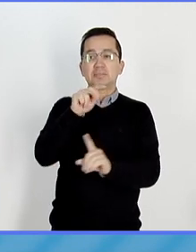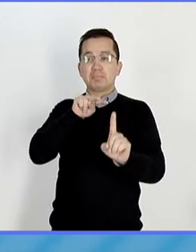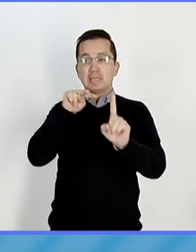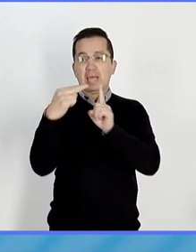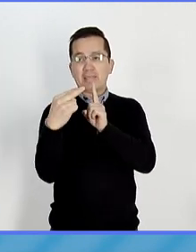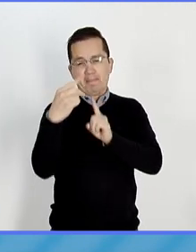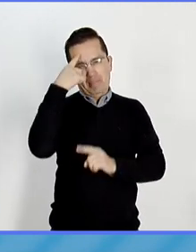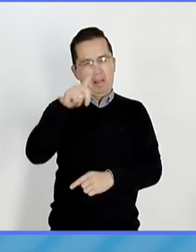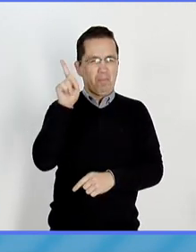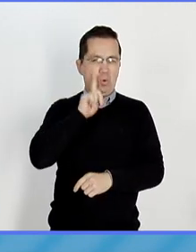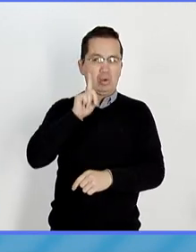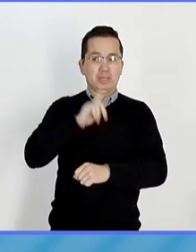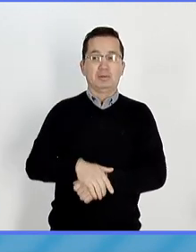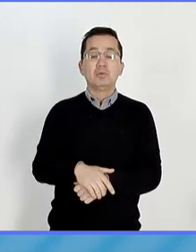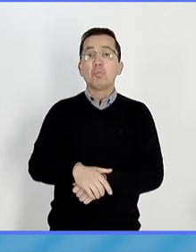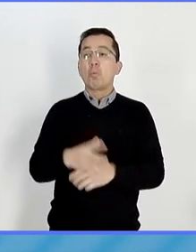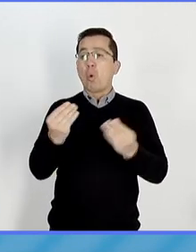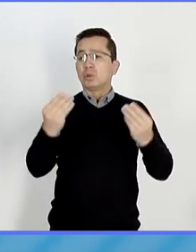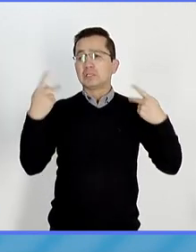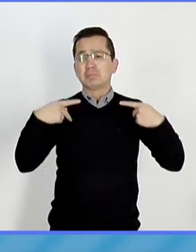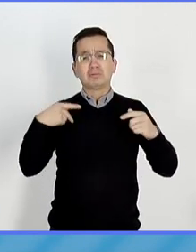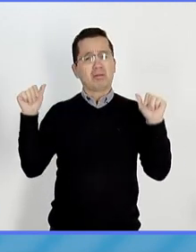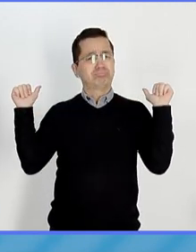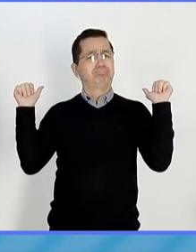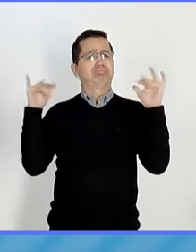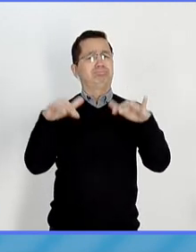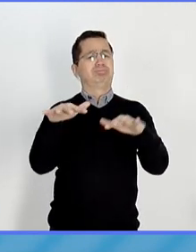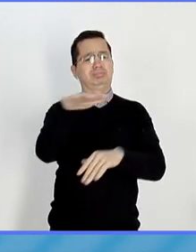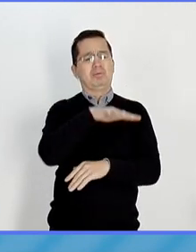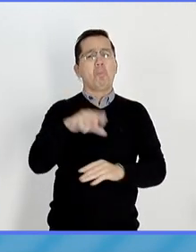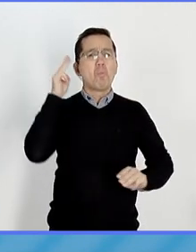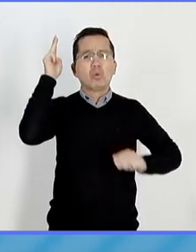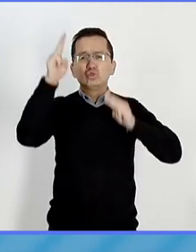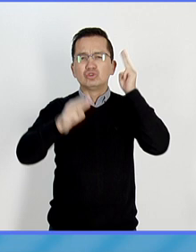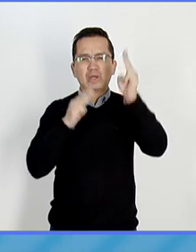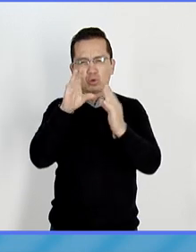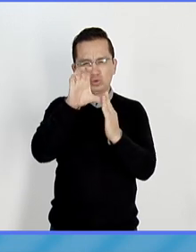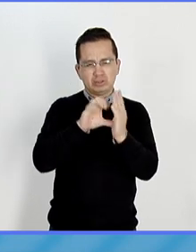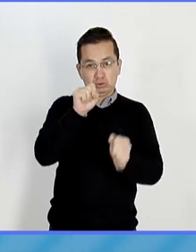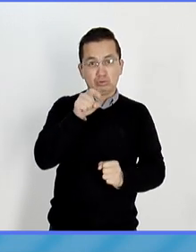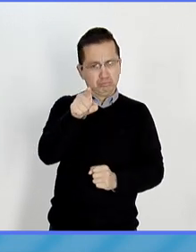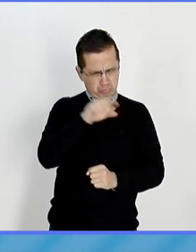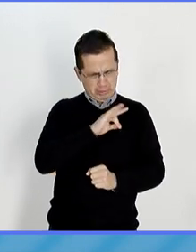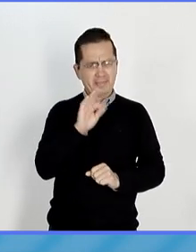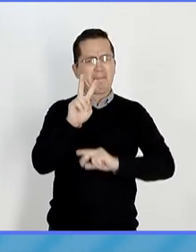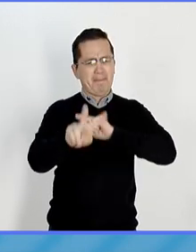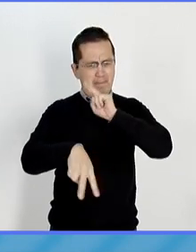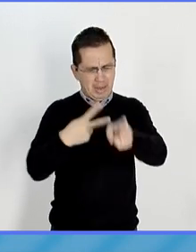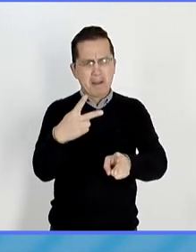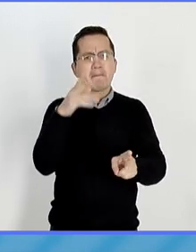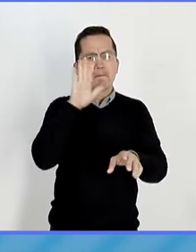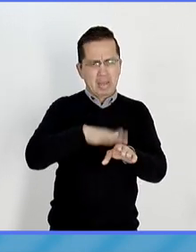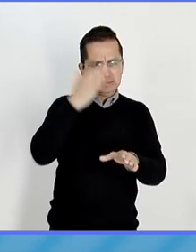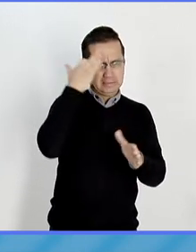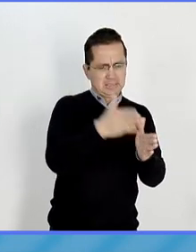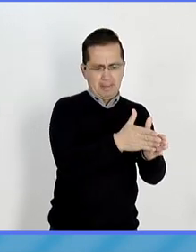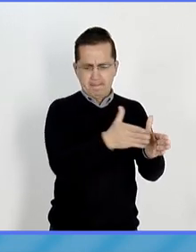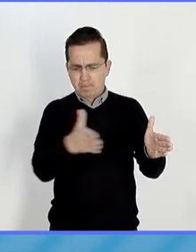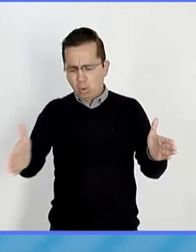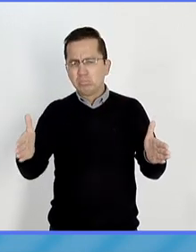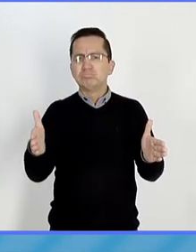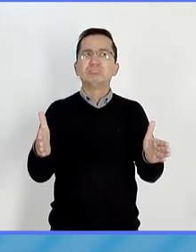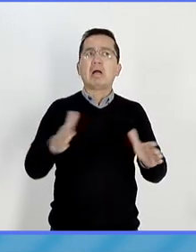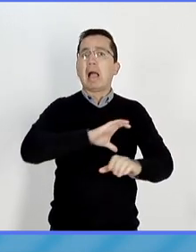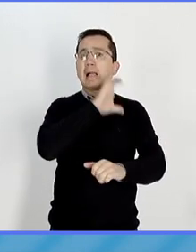visitantes que han disfrutado de esta muestra en el Museo de las Constituciones, porque se extiende unos días más y permanecerá abierta hasta el